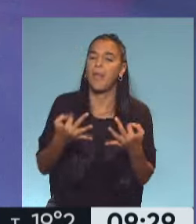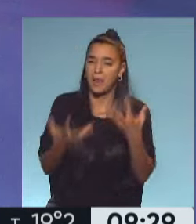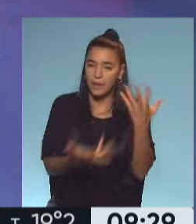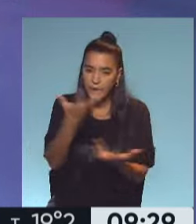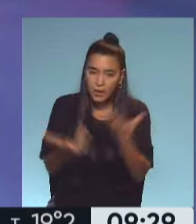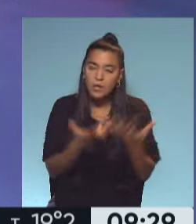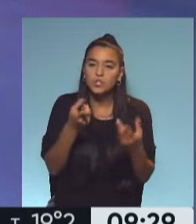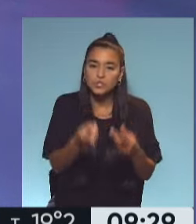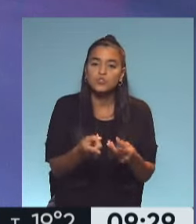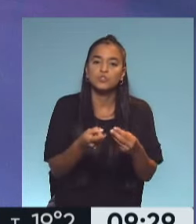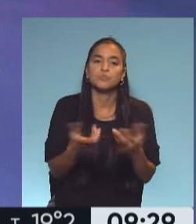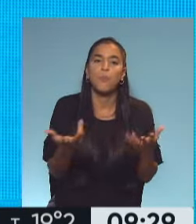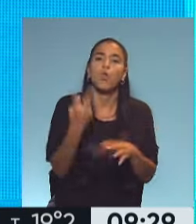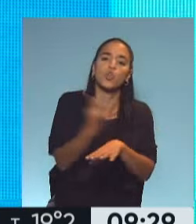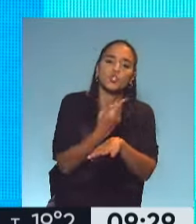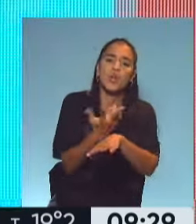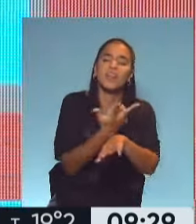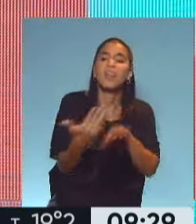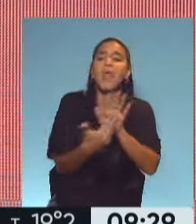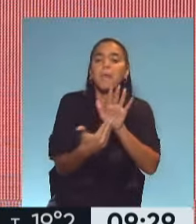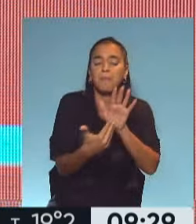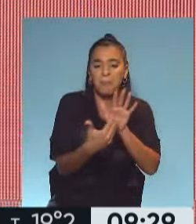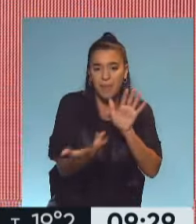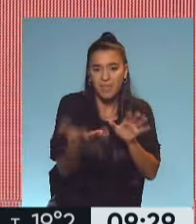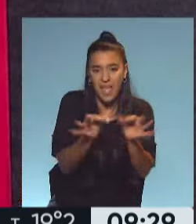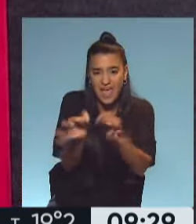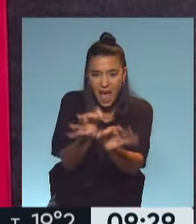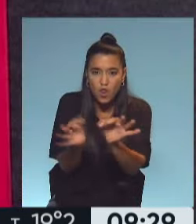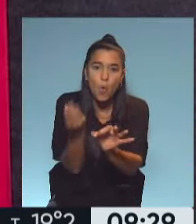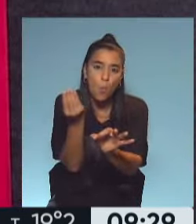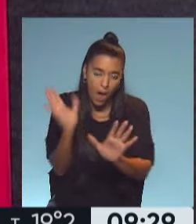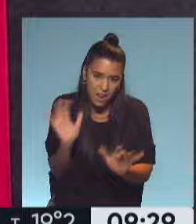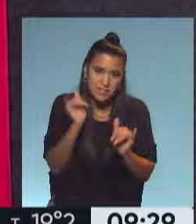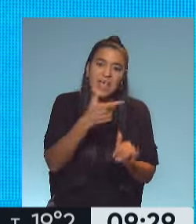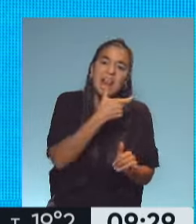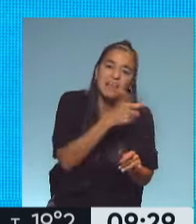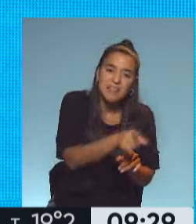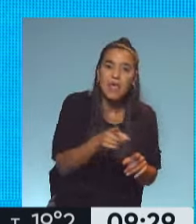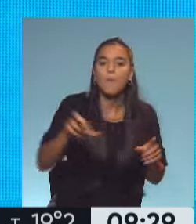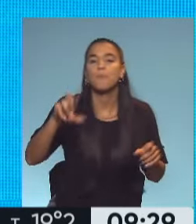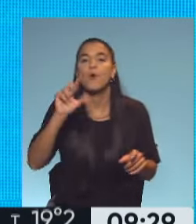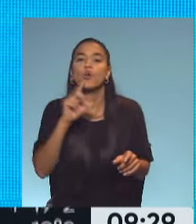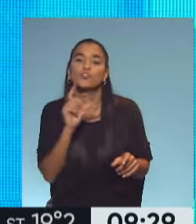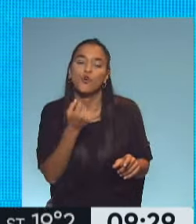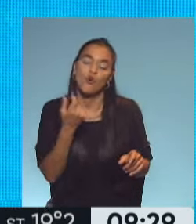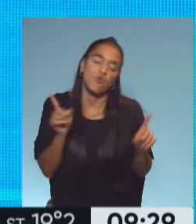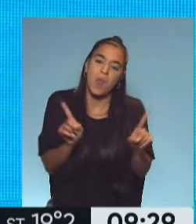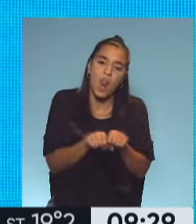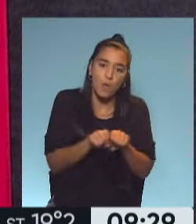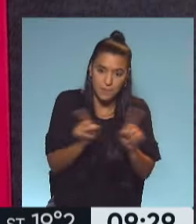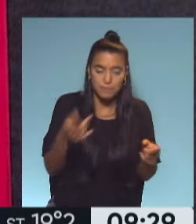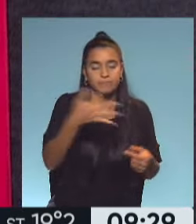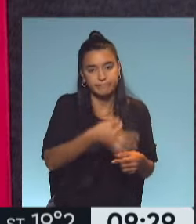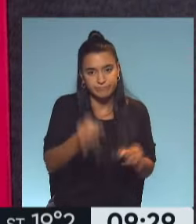manera de que ese grano... ser dos horas, tres horas, depende el grano, digamos. Exacto. No es una lenteja con poroto, no es lo mismo, ¿no? Totalmente,